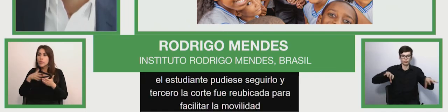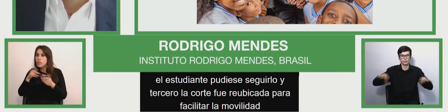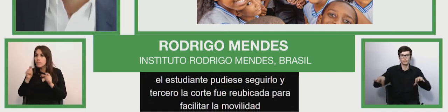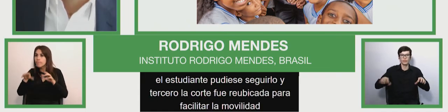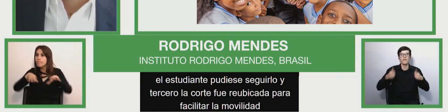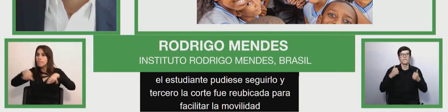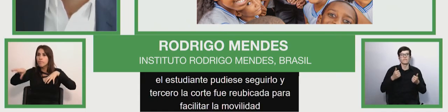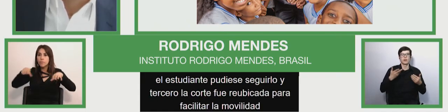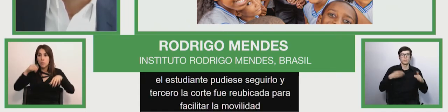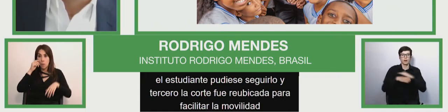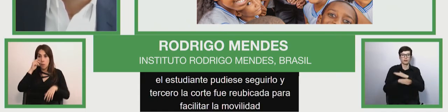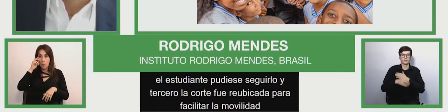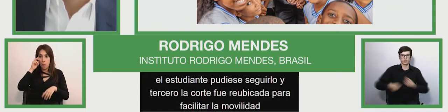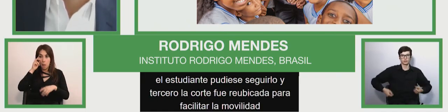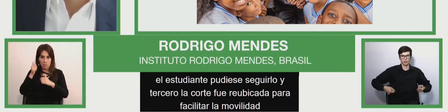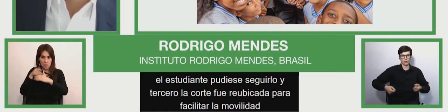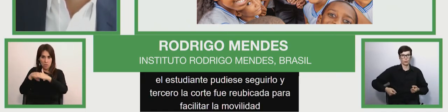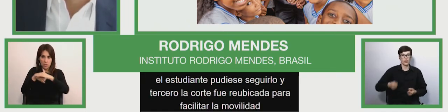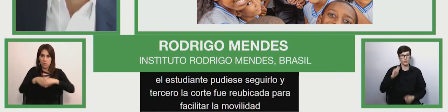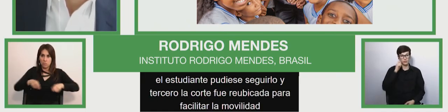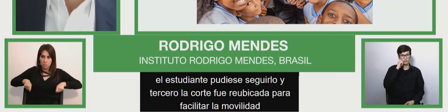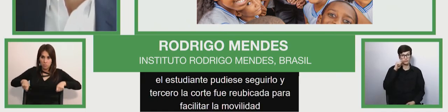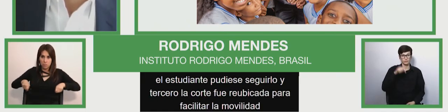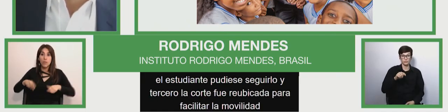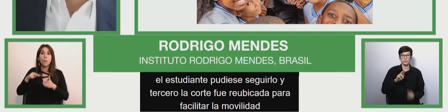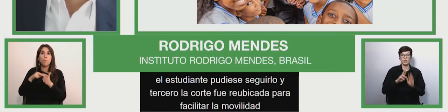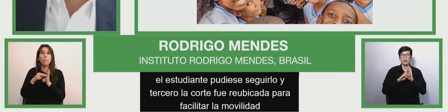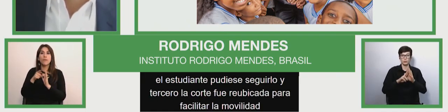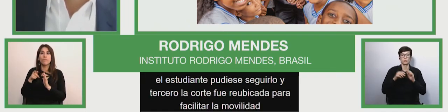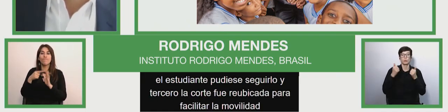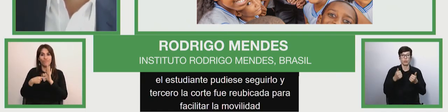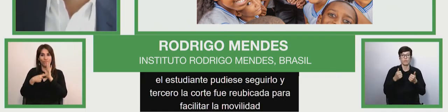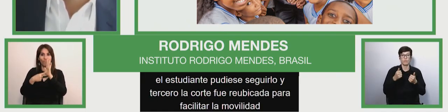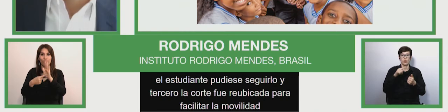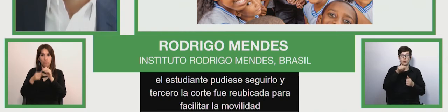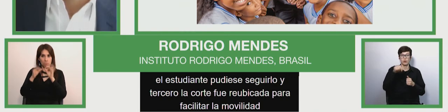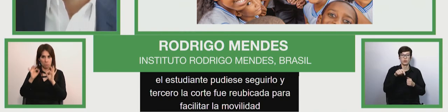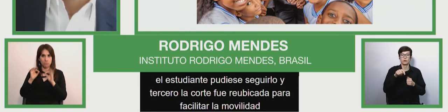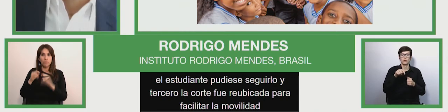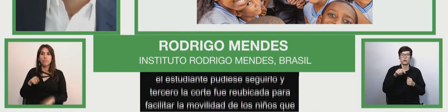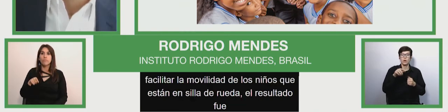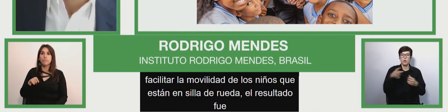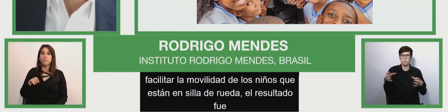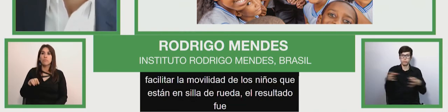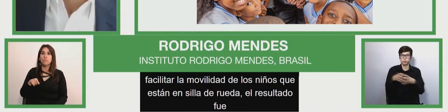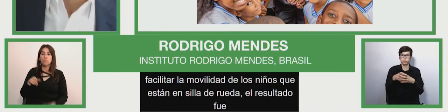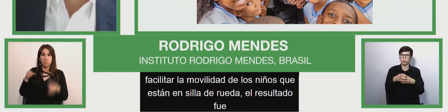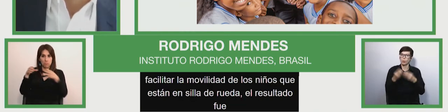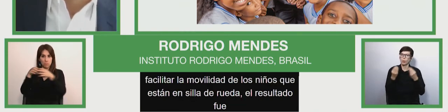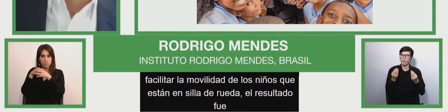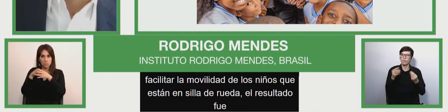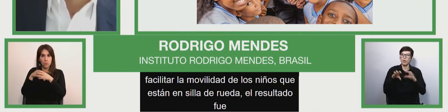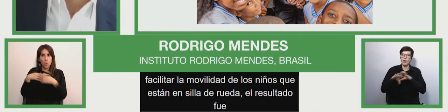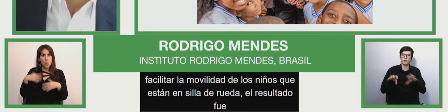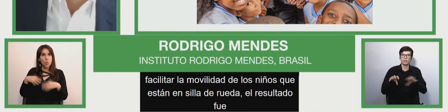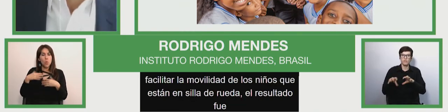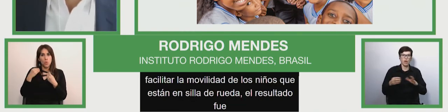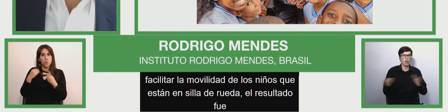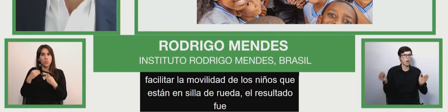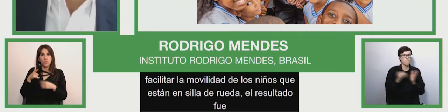el resultado fue que esta nueva badminton se transformó en la actividad más popular y